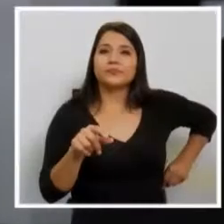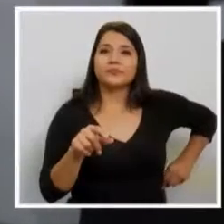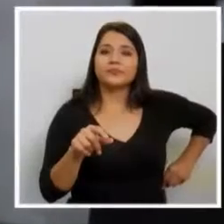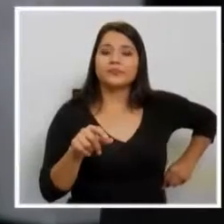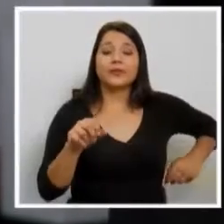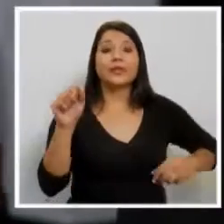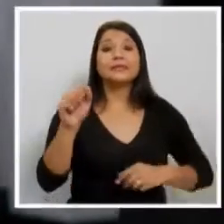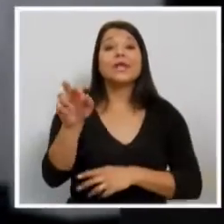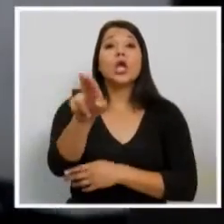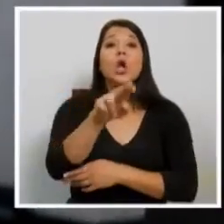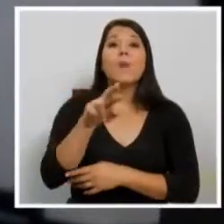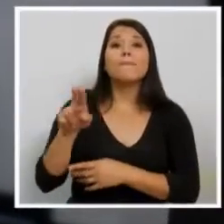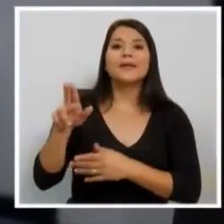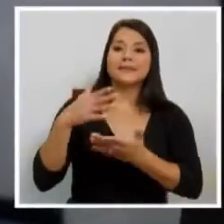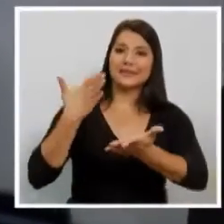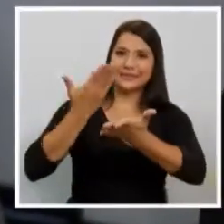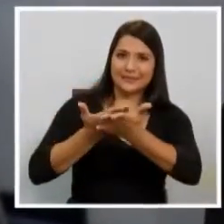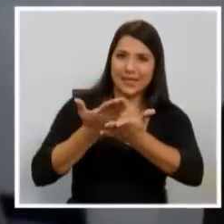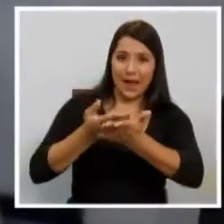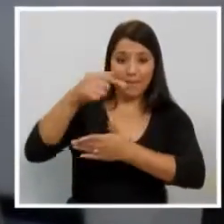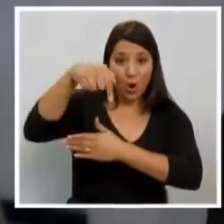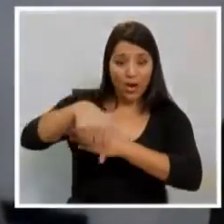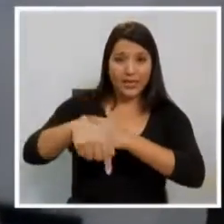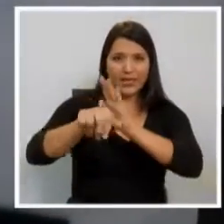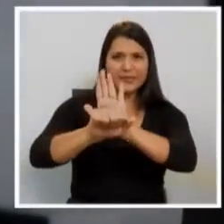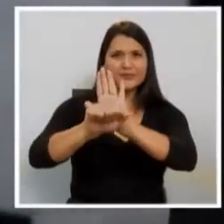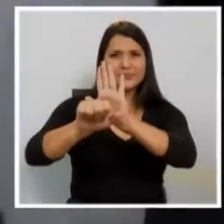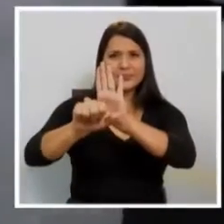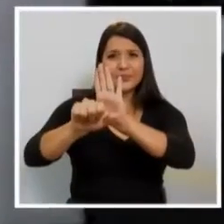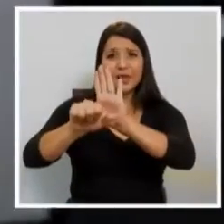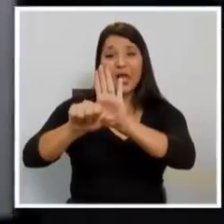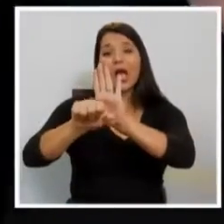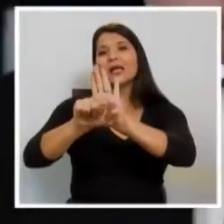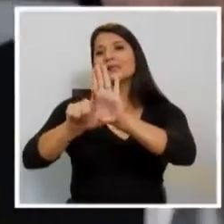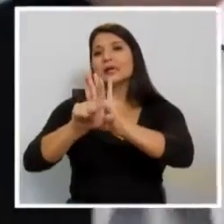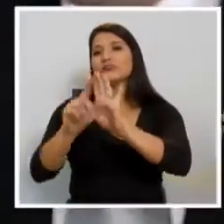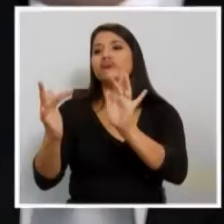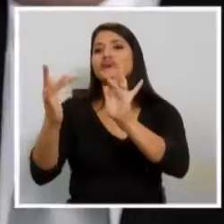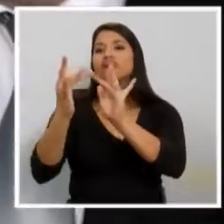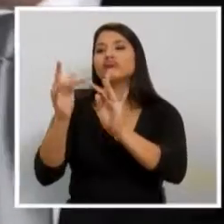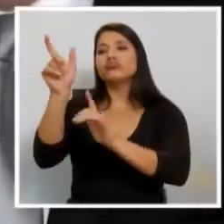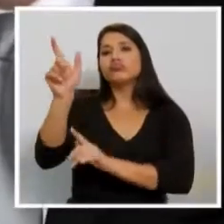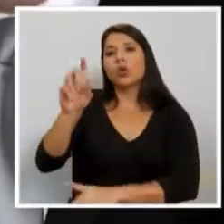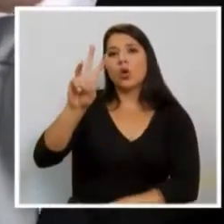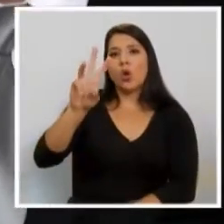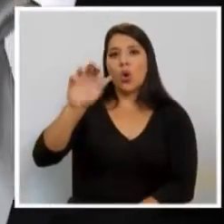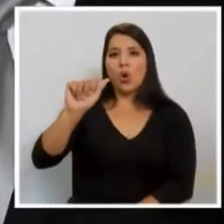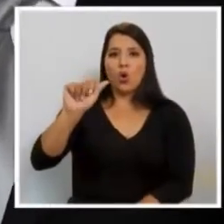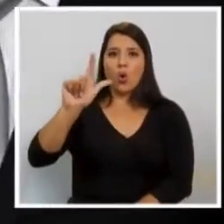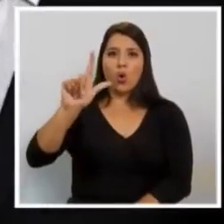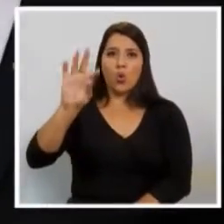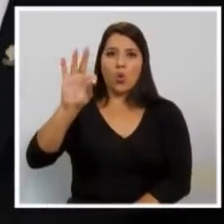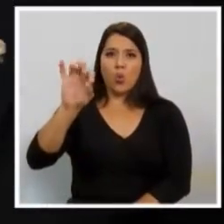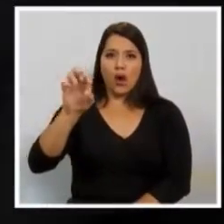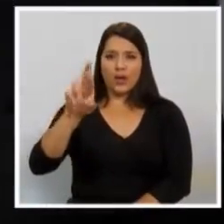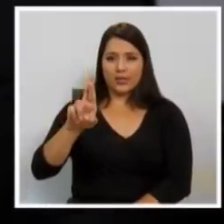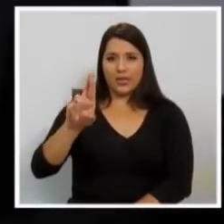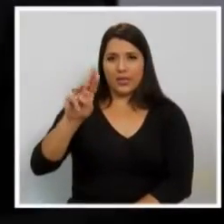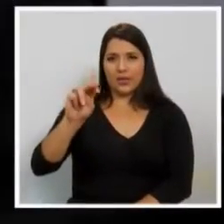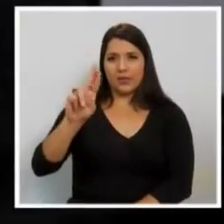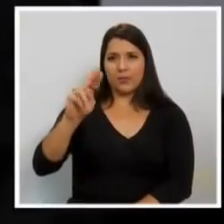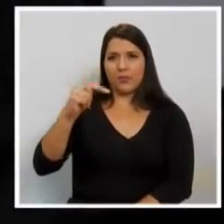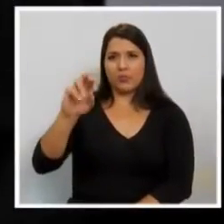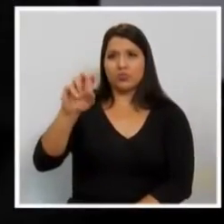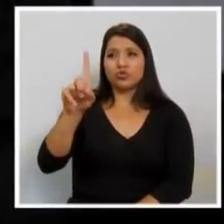Así es compañeras, volvemos acá a las afueras del plenario legislativo. Está con nosotros don Walter Moyos, quien es diputado del Partido de Integración